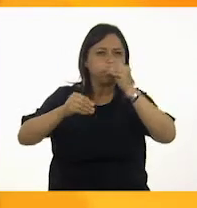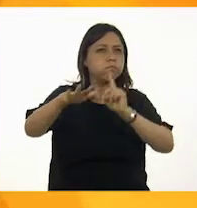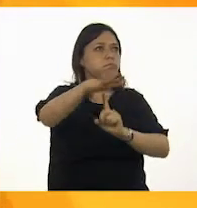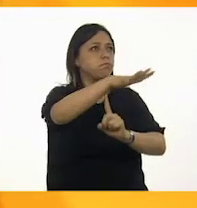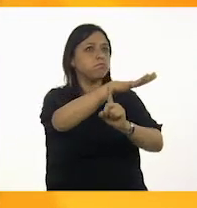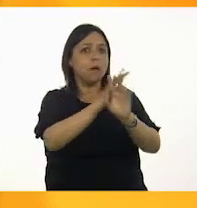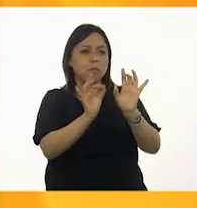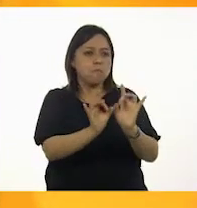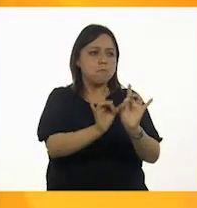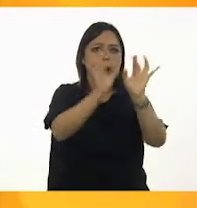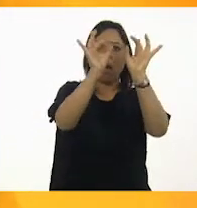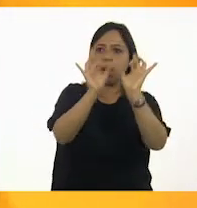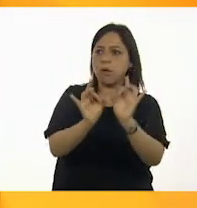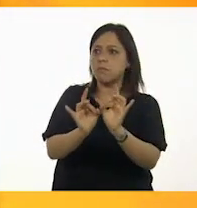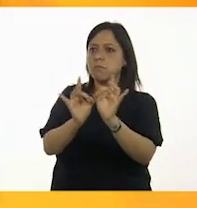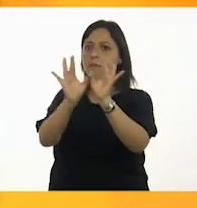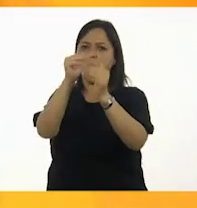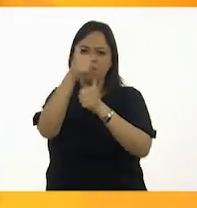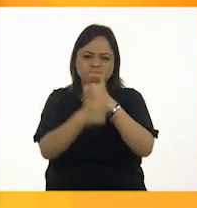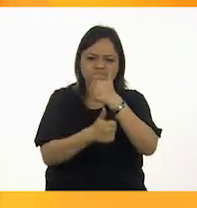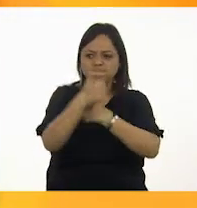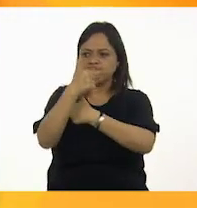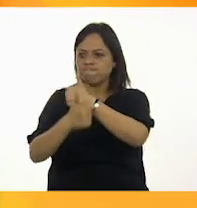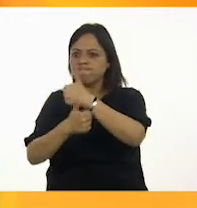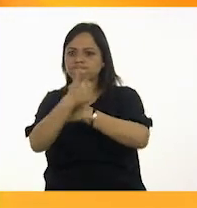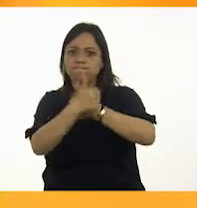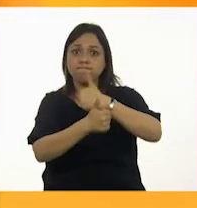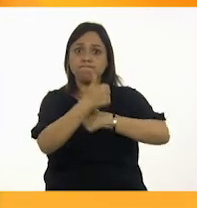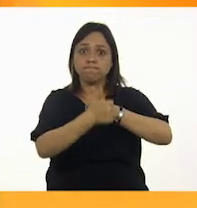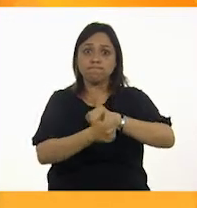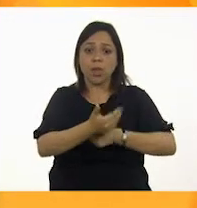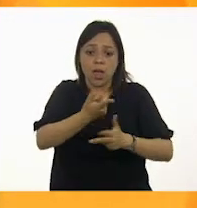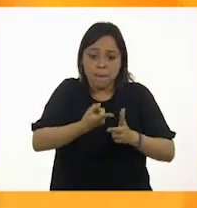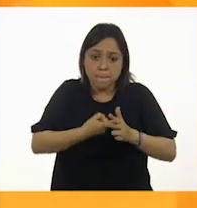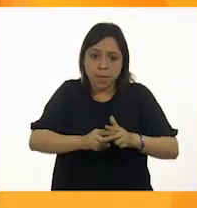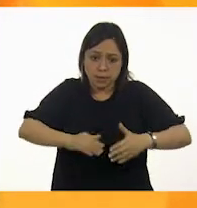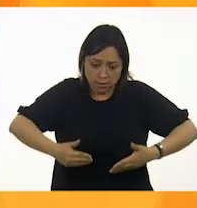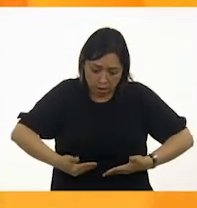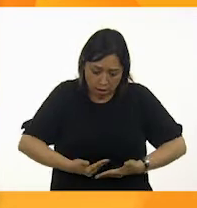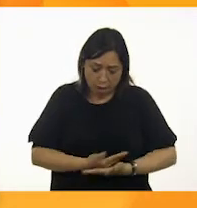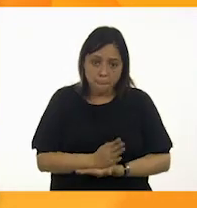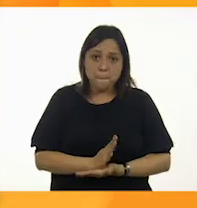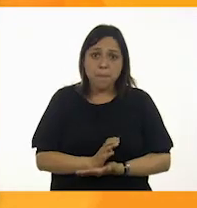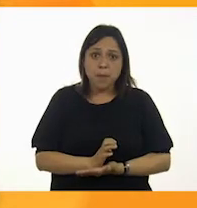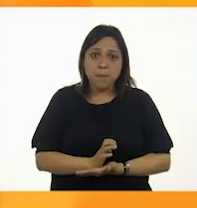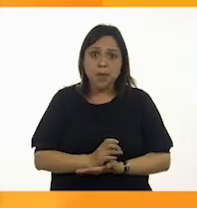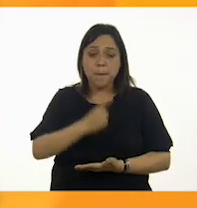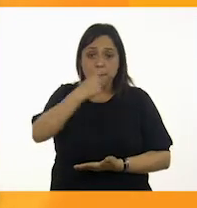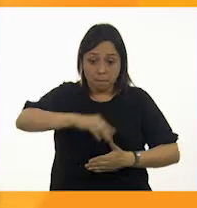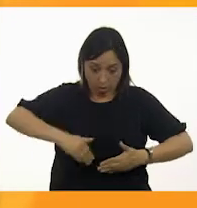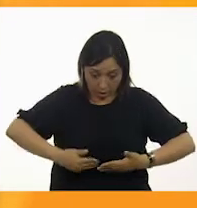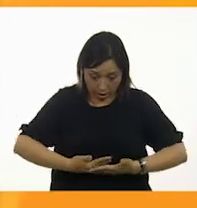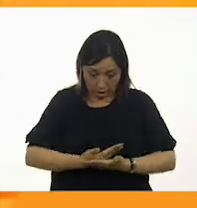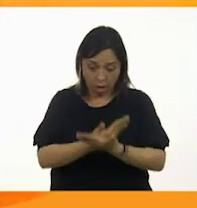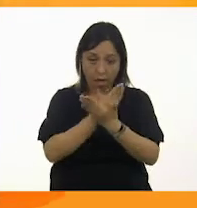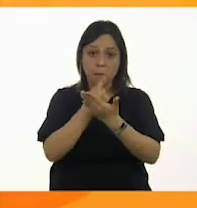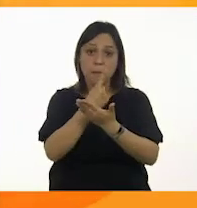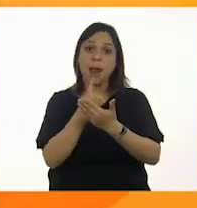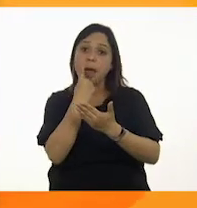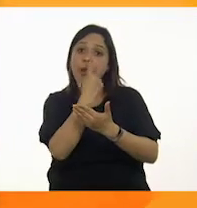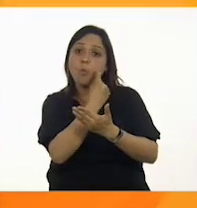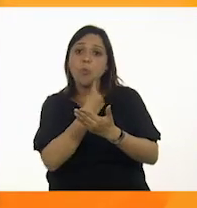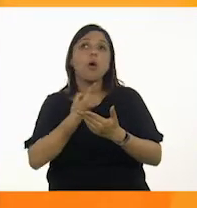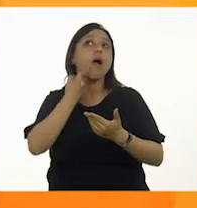desafíos. Desde primeros intentos del bebé para hacer que el sistema articulatorio de su boca, garganta y